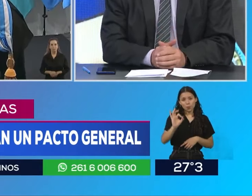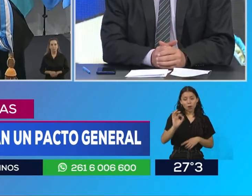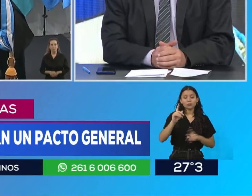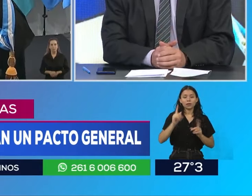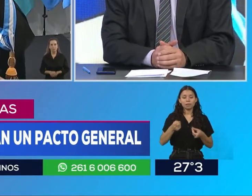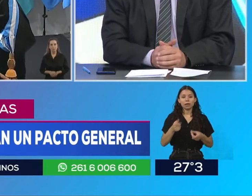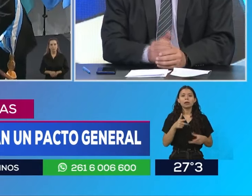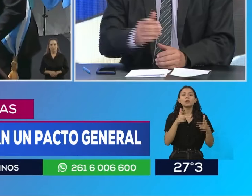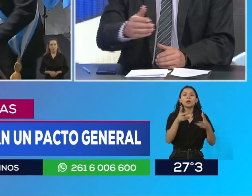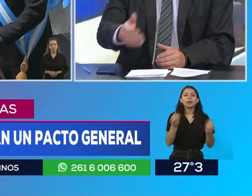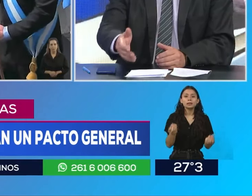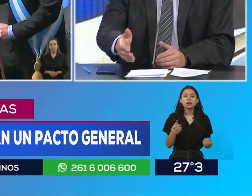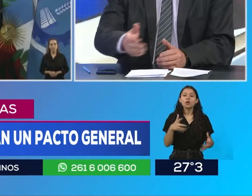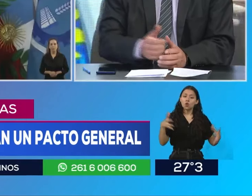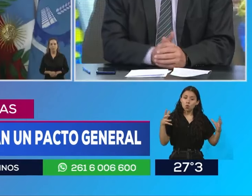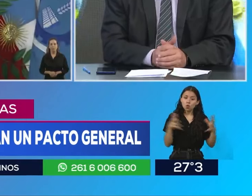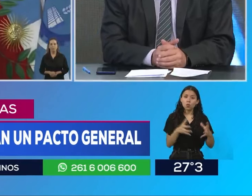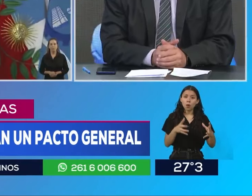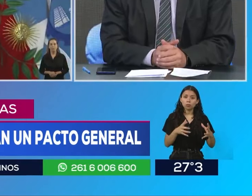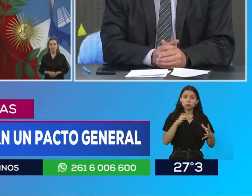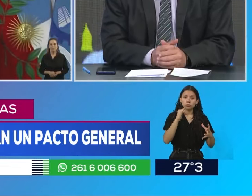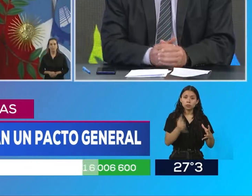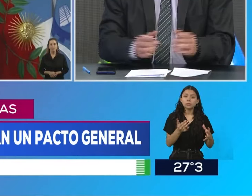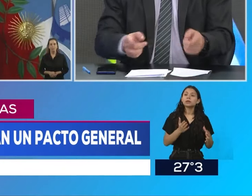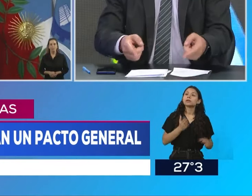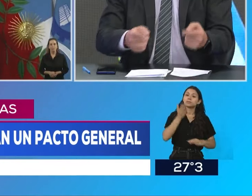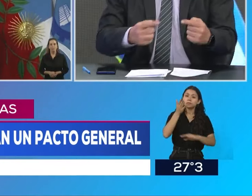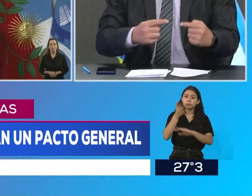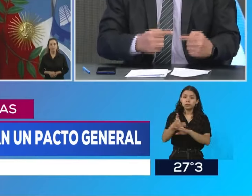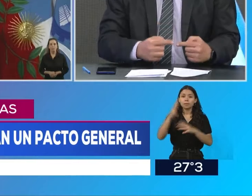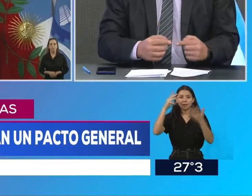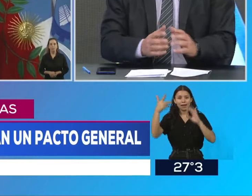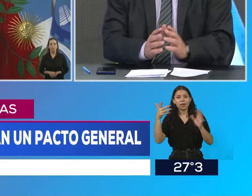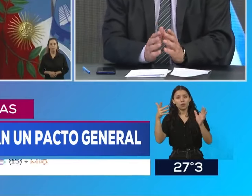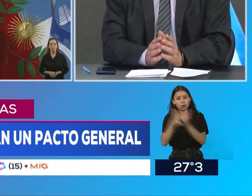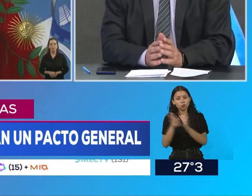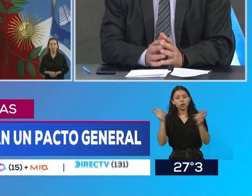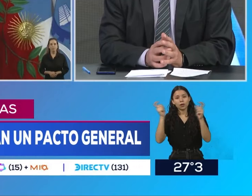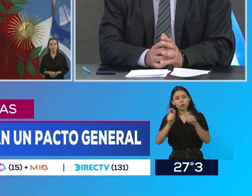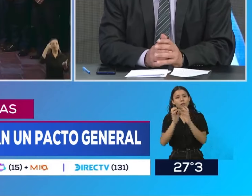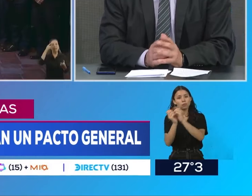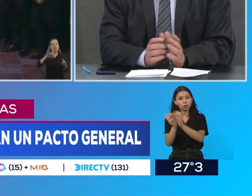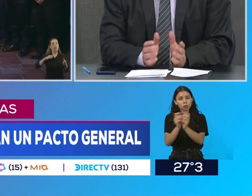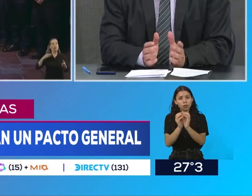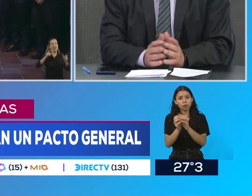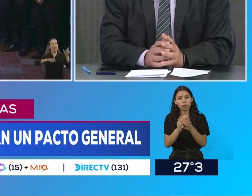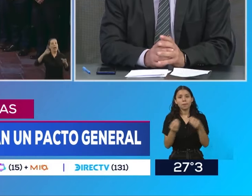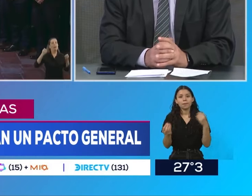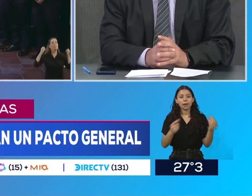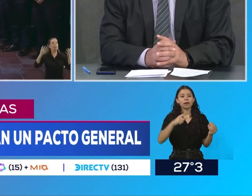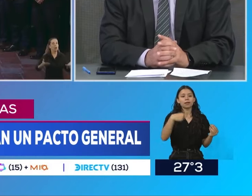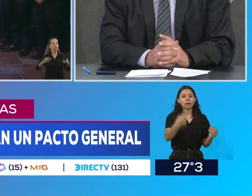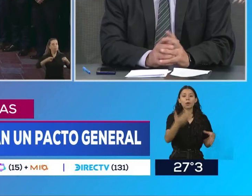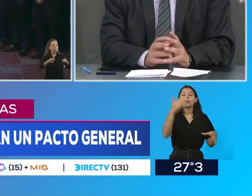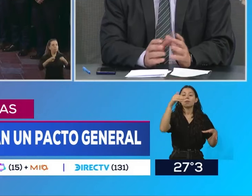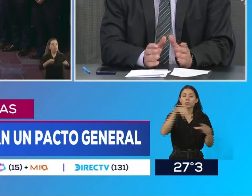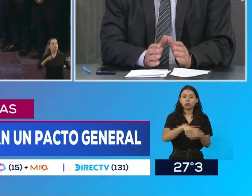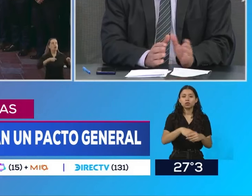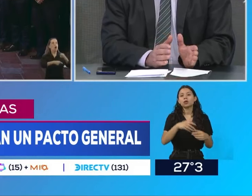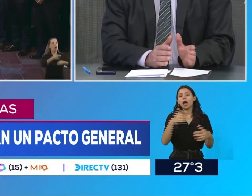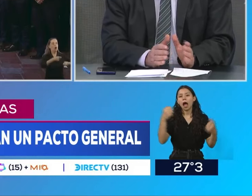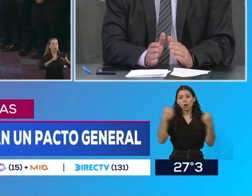a negociar con Milley, a garantizarle los votos que él necesita, pero también para sacar y fidelizar y garantizar, por sobre todo las cosas,